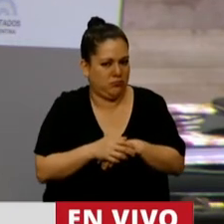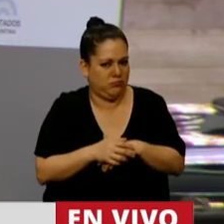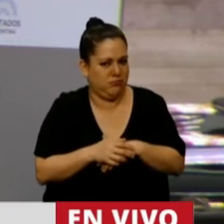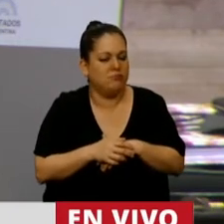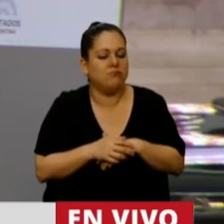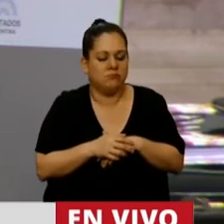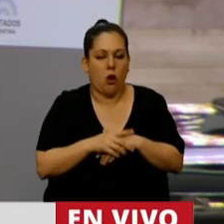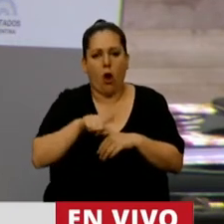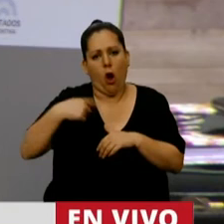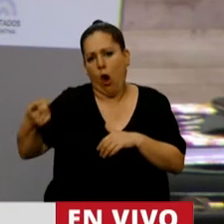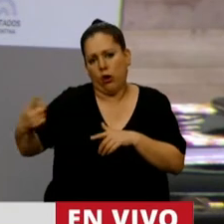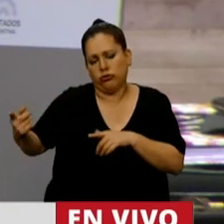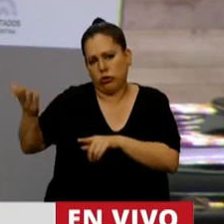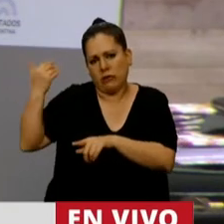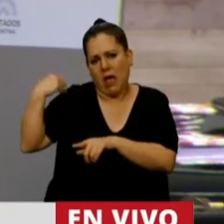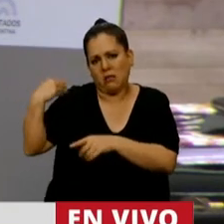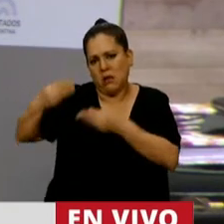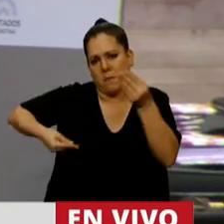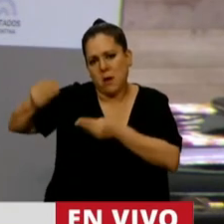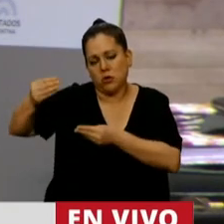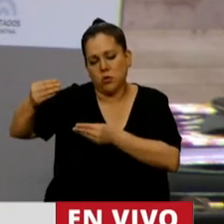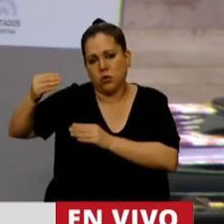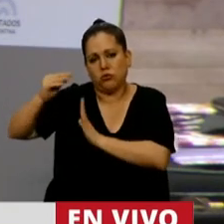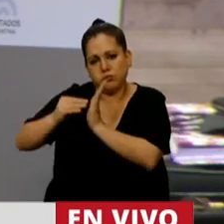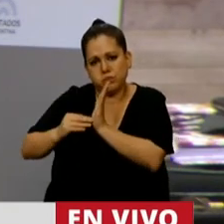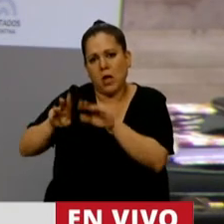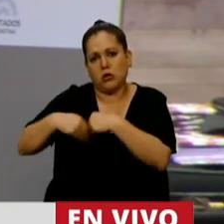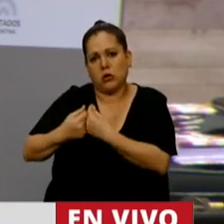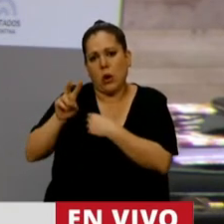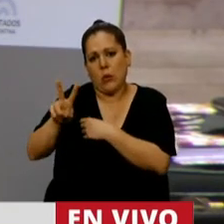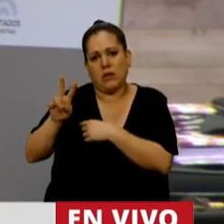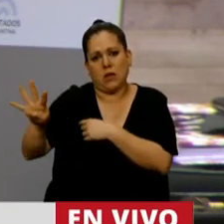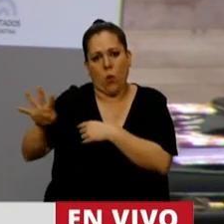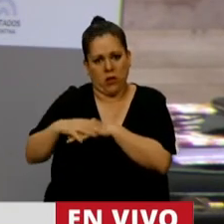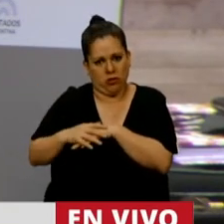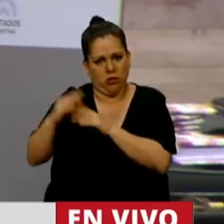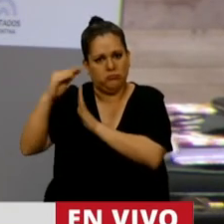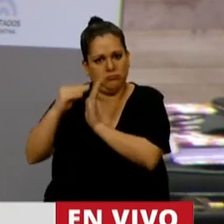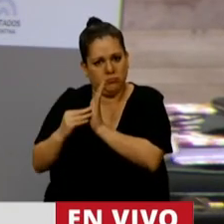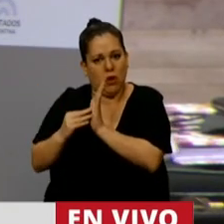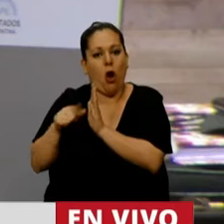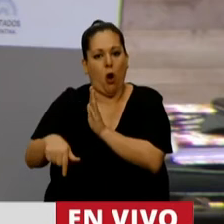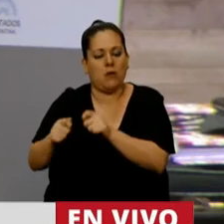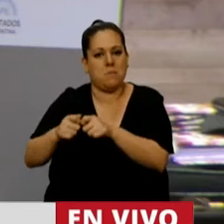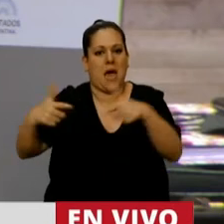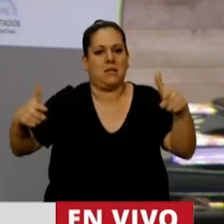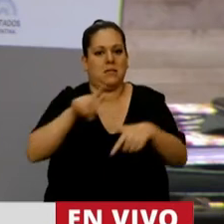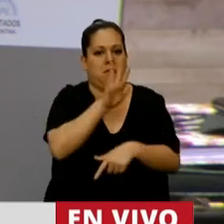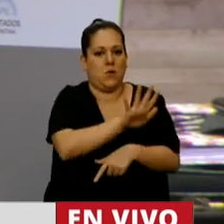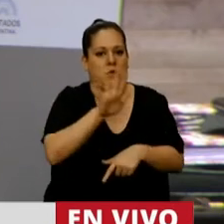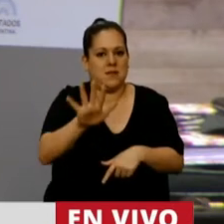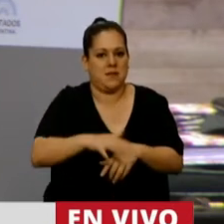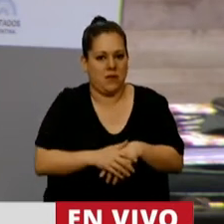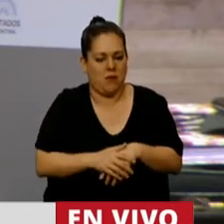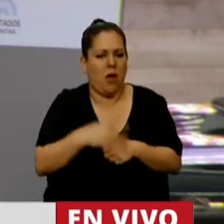En otros presupuestos hubo cerca de 24 partidas etiquetadas, hoy hay 55 que están